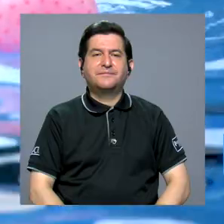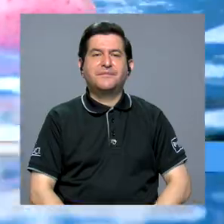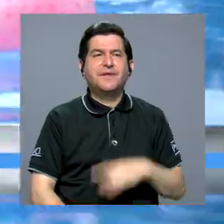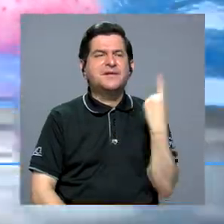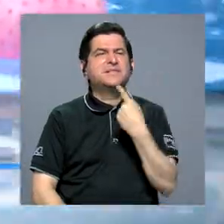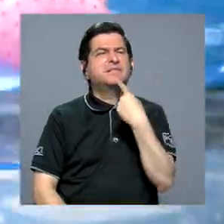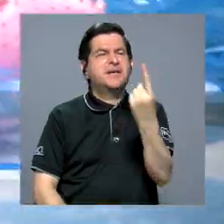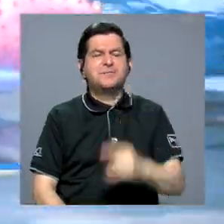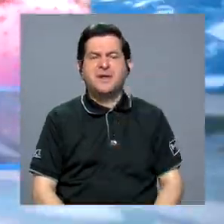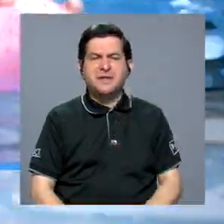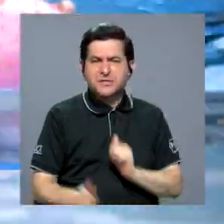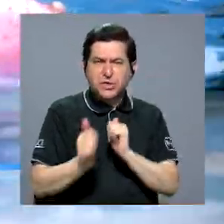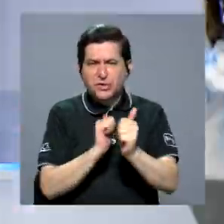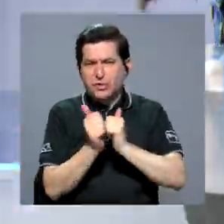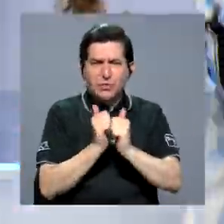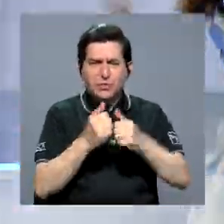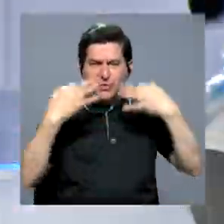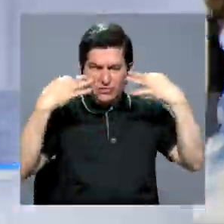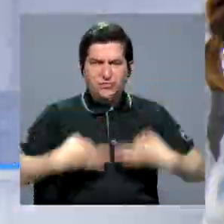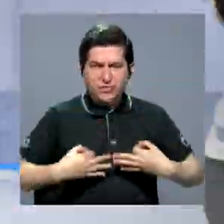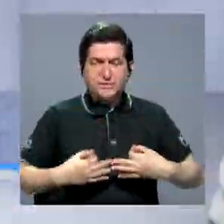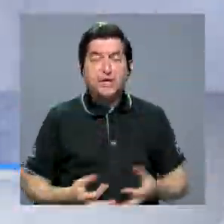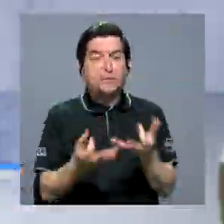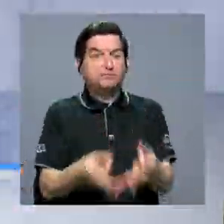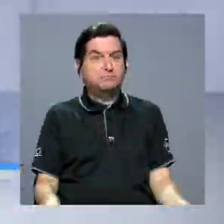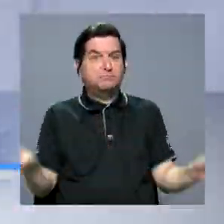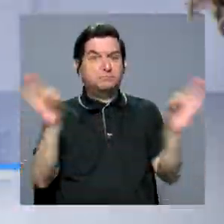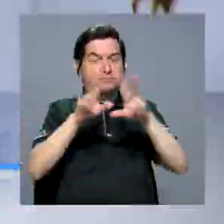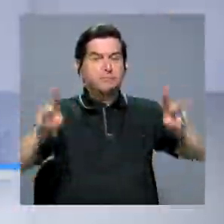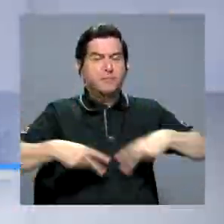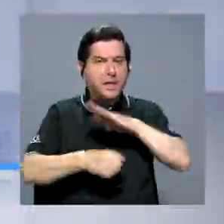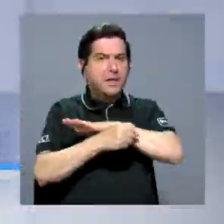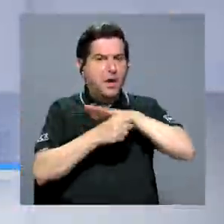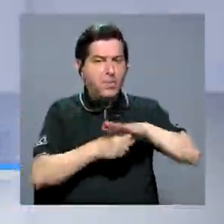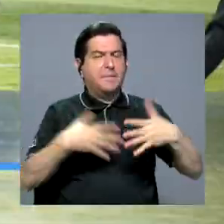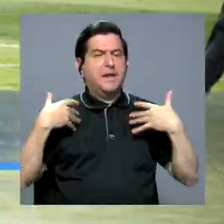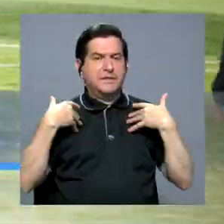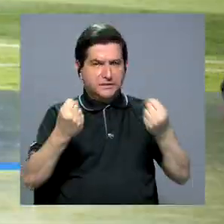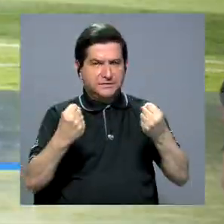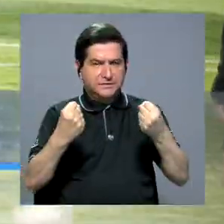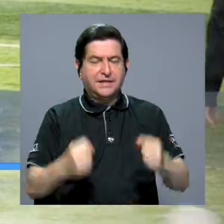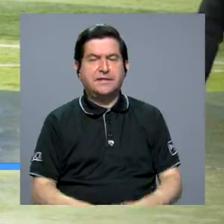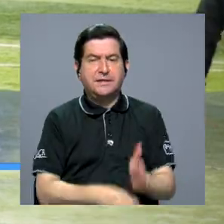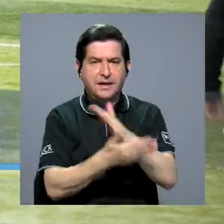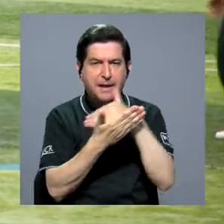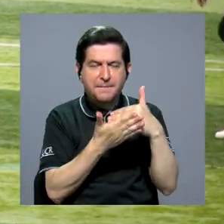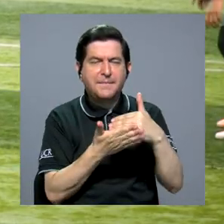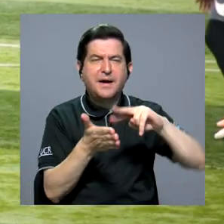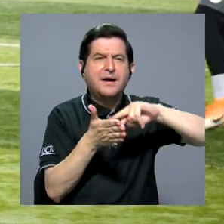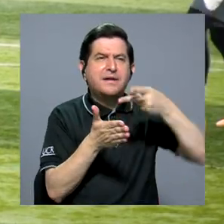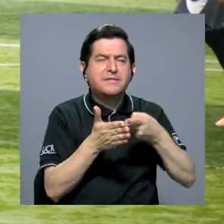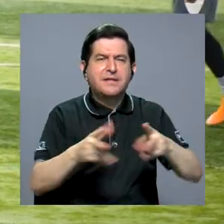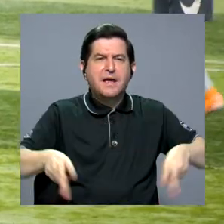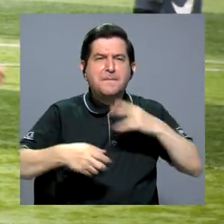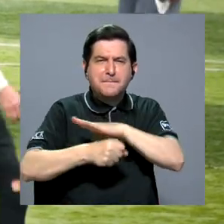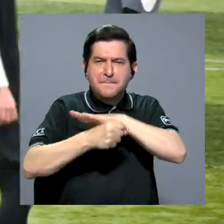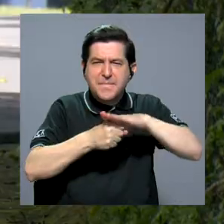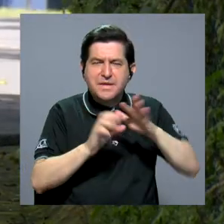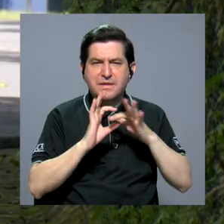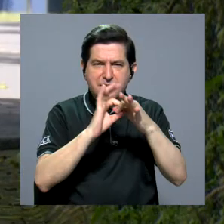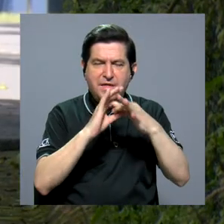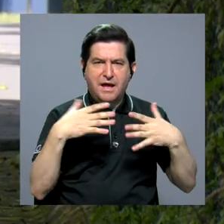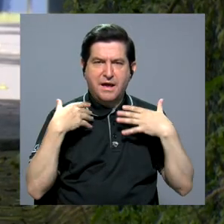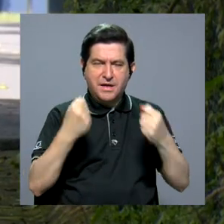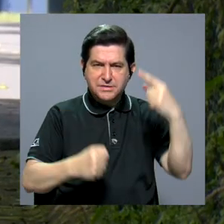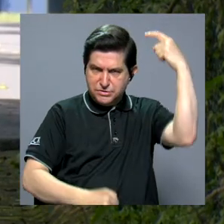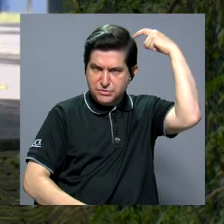Siempre se ha dicho que ejercitarse o mantenerse activo es crucial para vivir una vida plena y sana. Una gran parte del concepto de vida plena está ligado